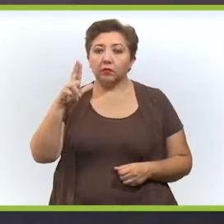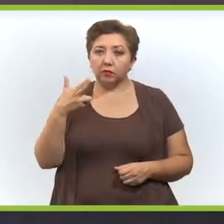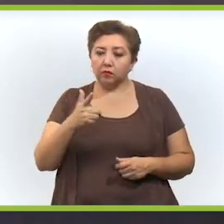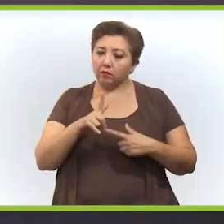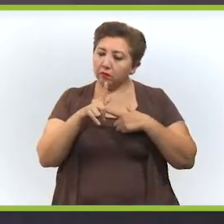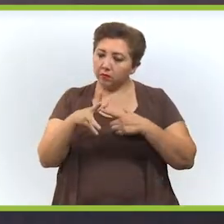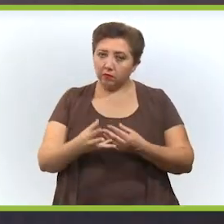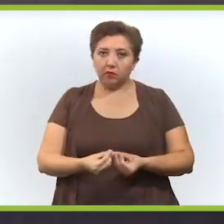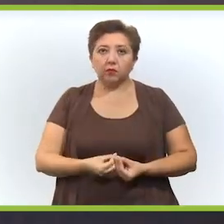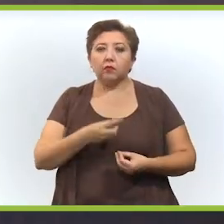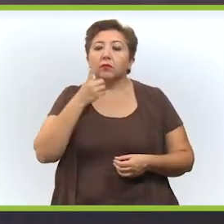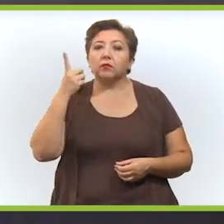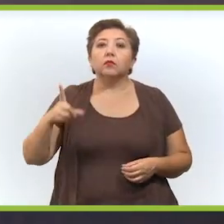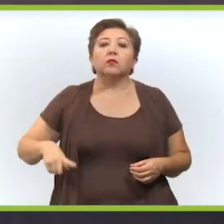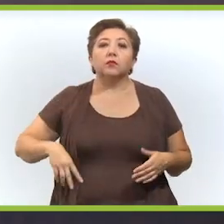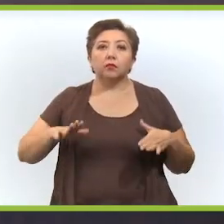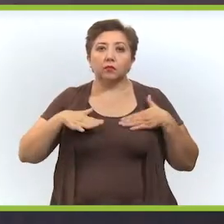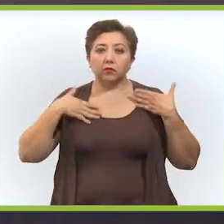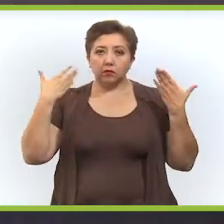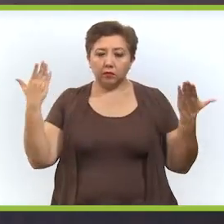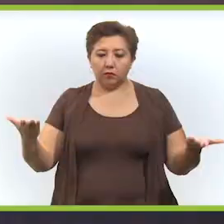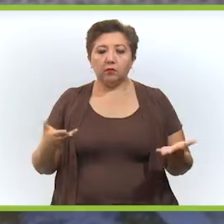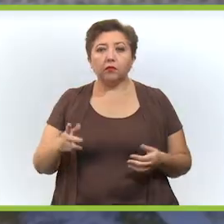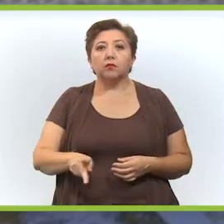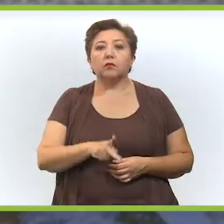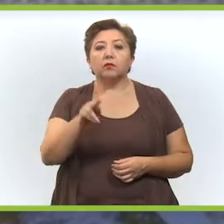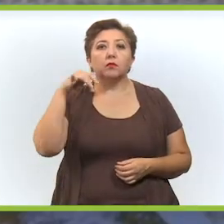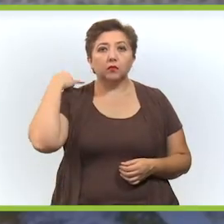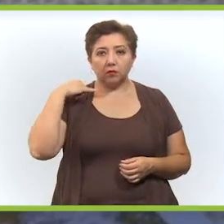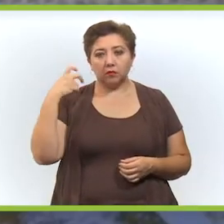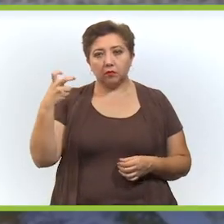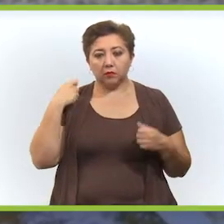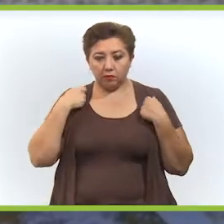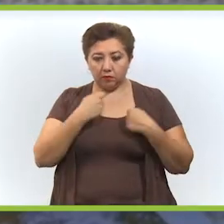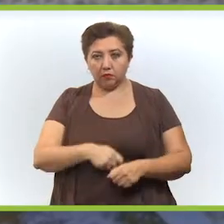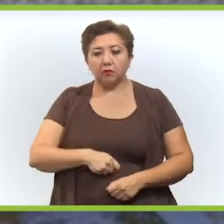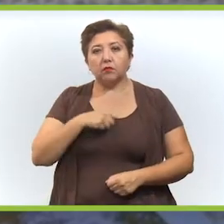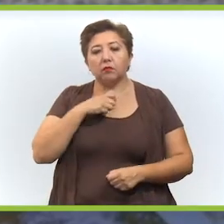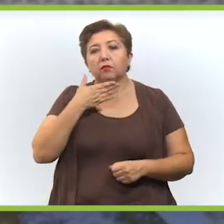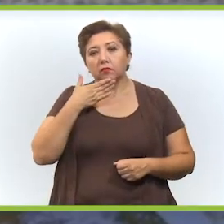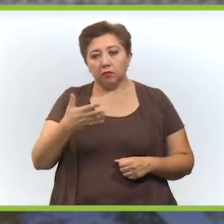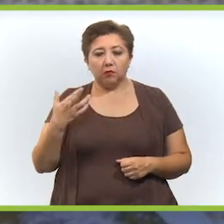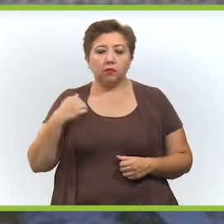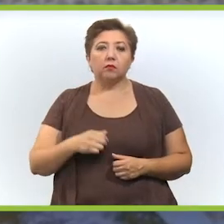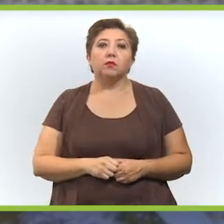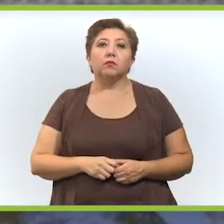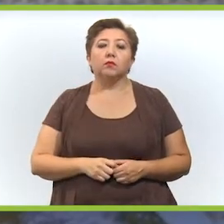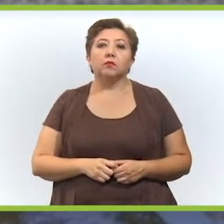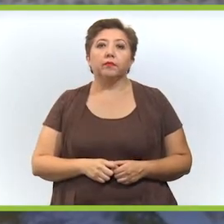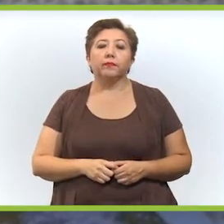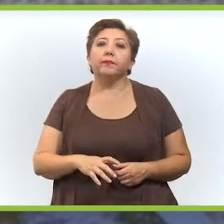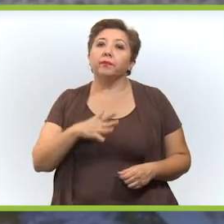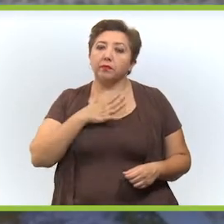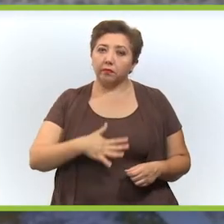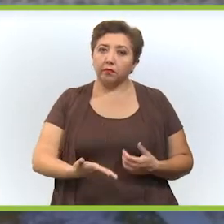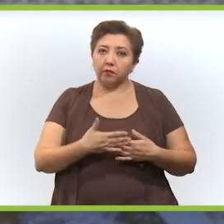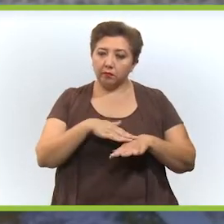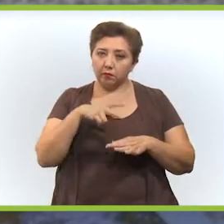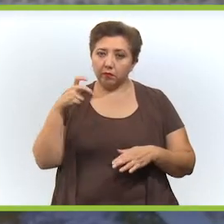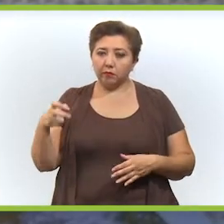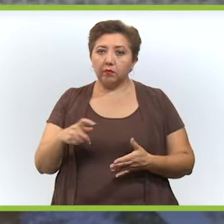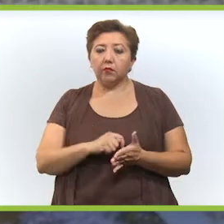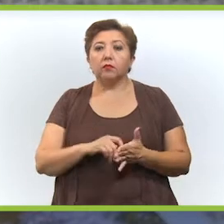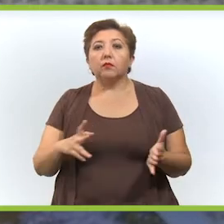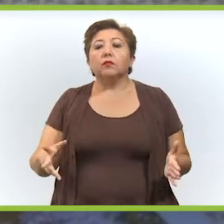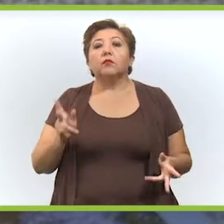municipios de Yucatán para que estas chamarras estén cuanto antes con los niños. Justamente sobre ese tema de lo que nos está comentando, gobernador, en estas